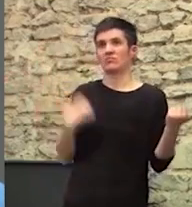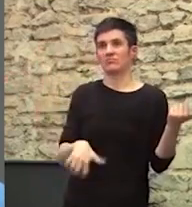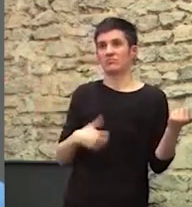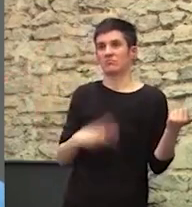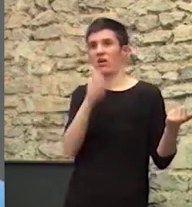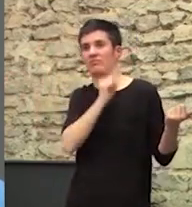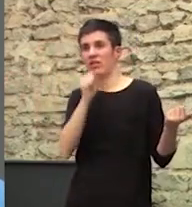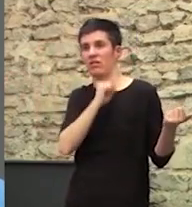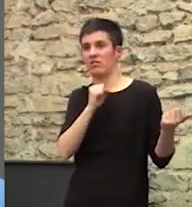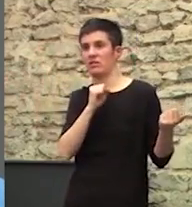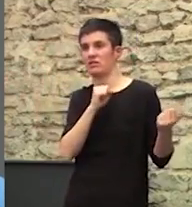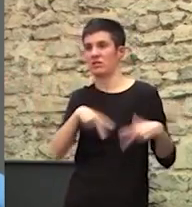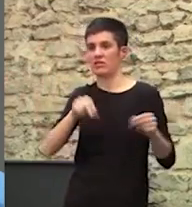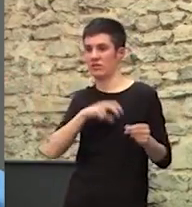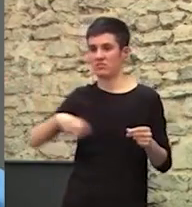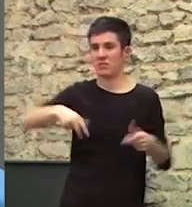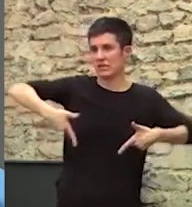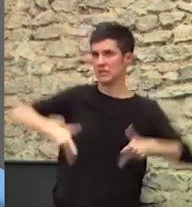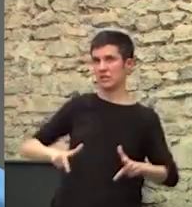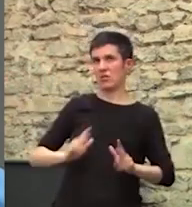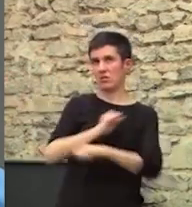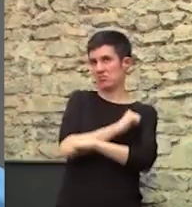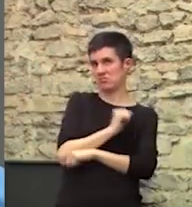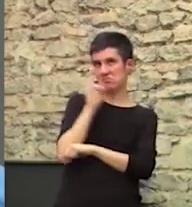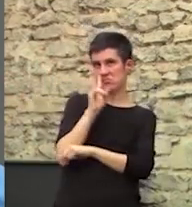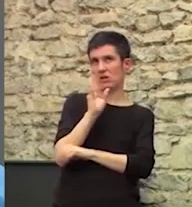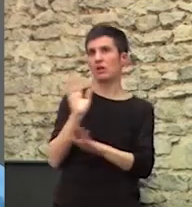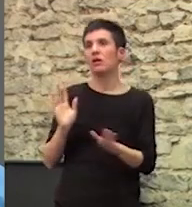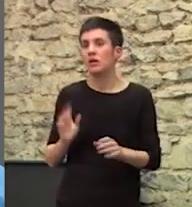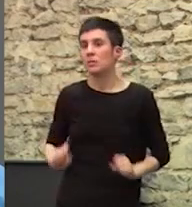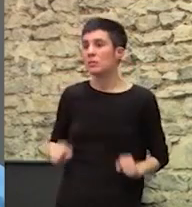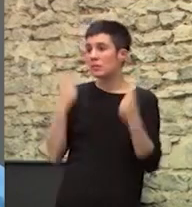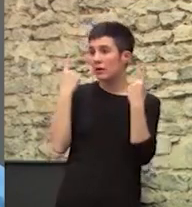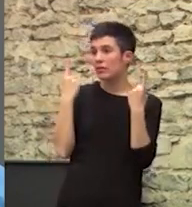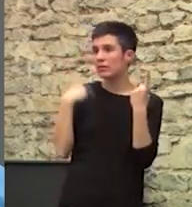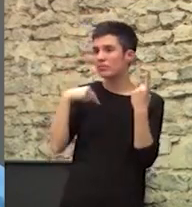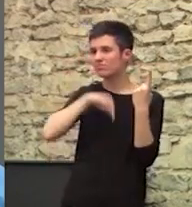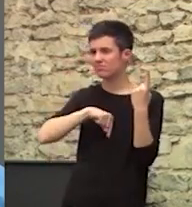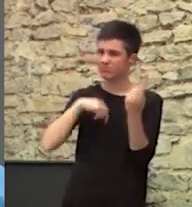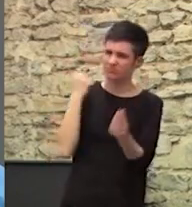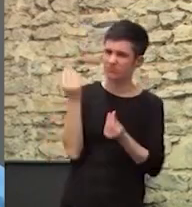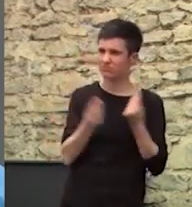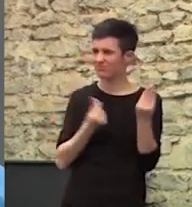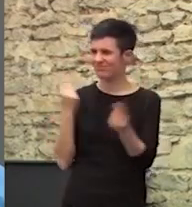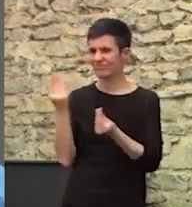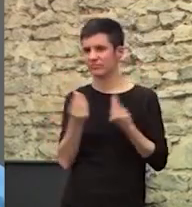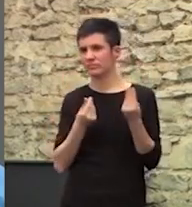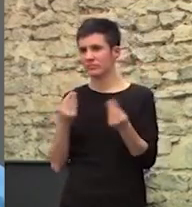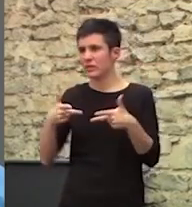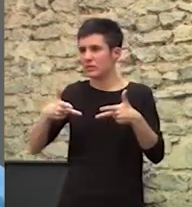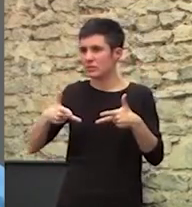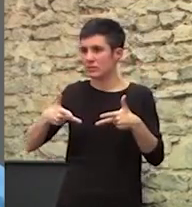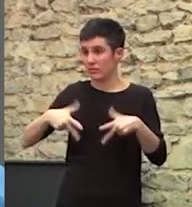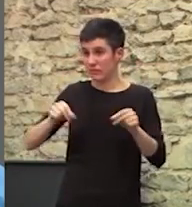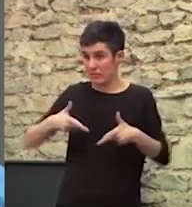dos cositas me bajaba y me sentaba entonces la primera vez mi sensación era sentar yo me